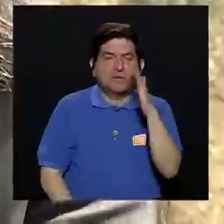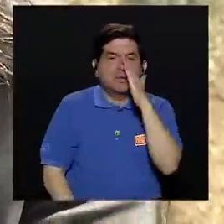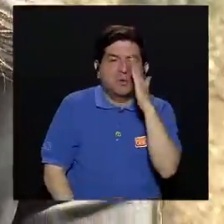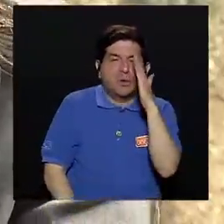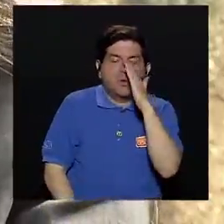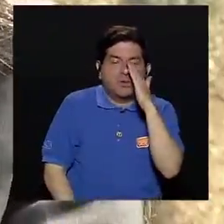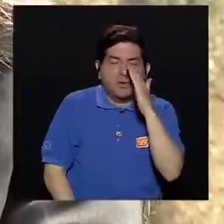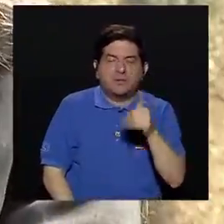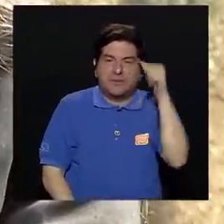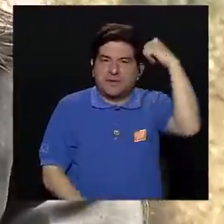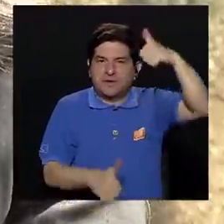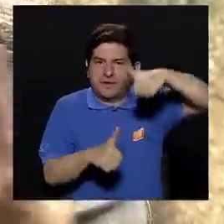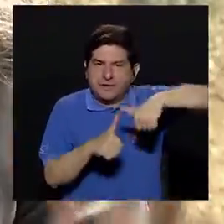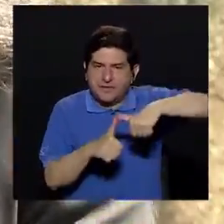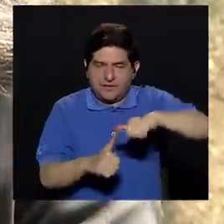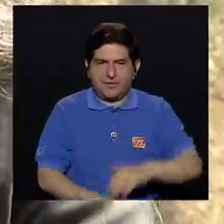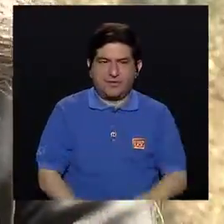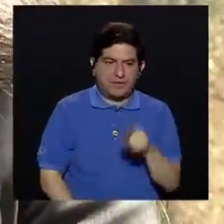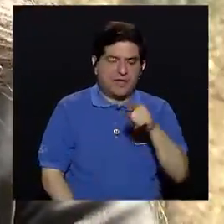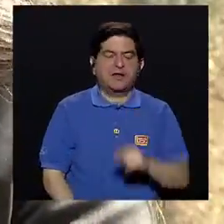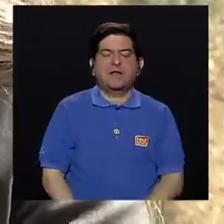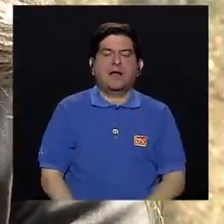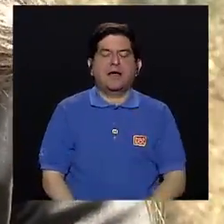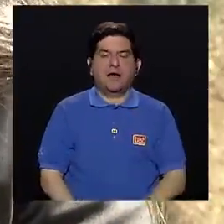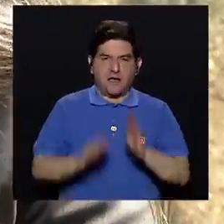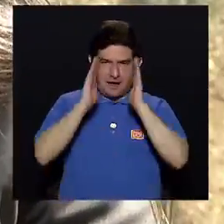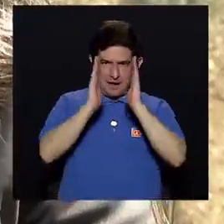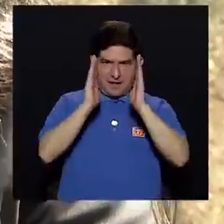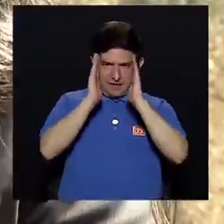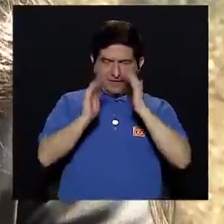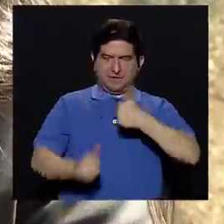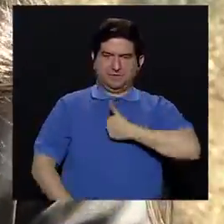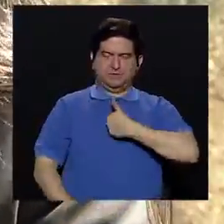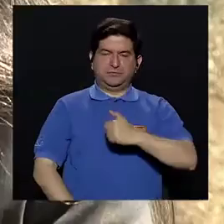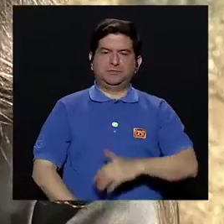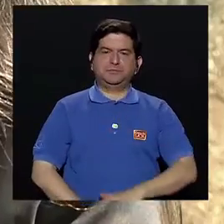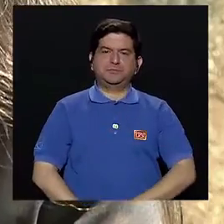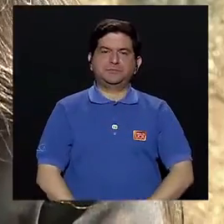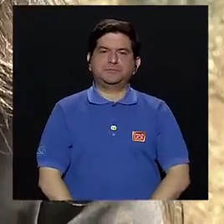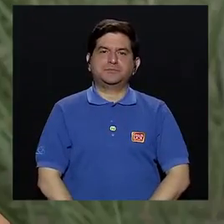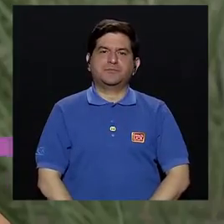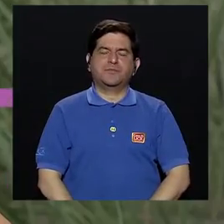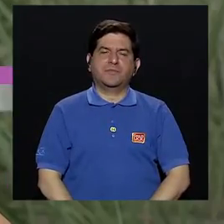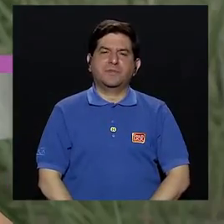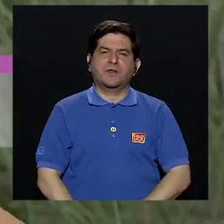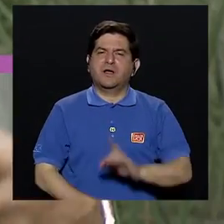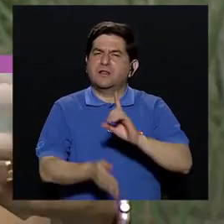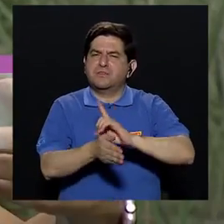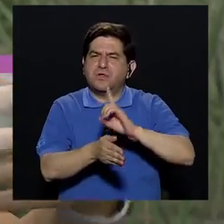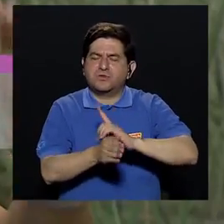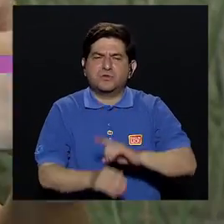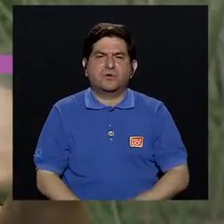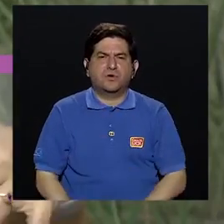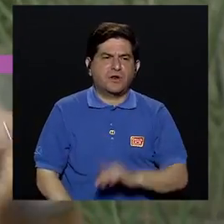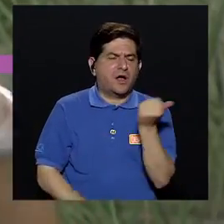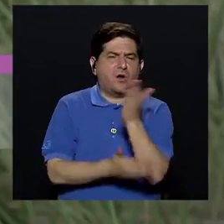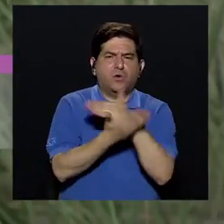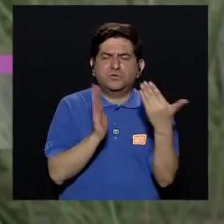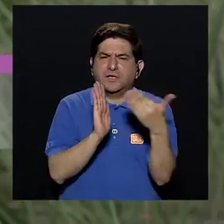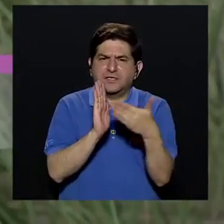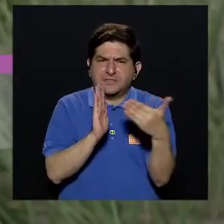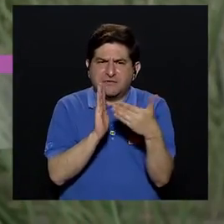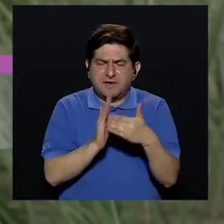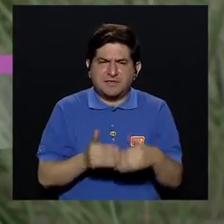la madre tiene que tener en cuenta en cuanto a los cuidos. Sí, y doctora, ¿afecta otros órganos